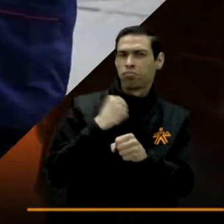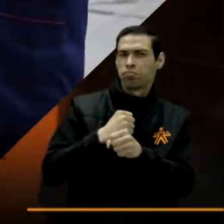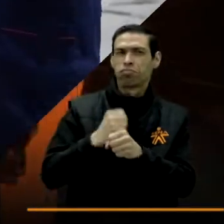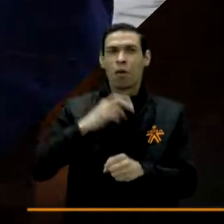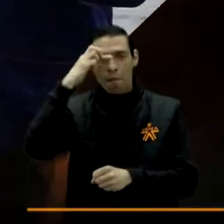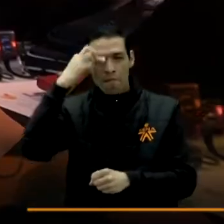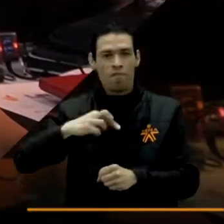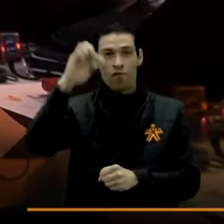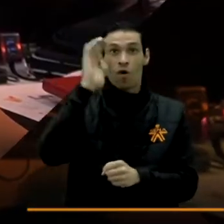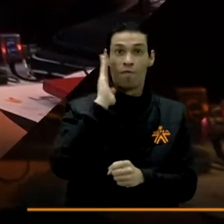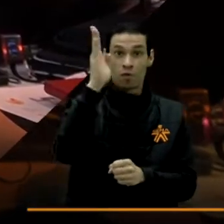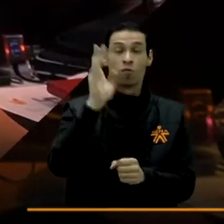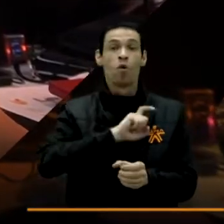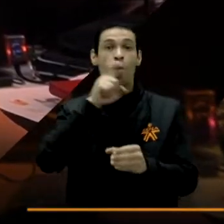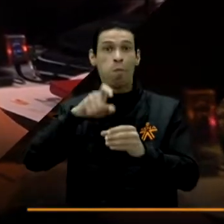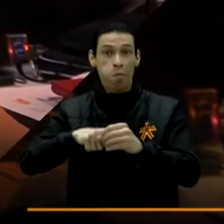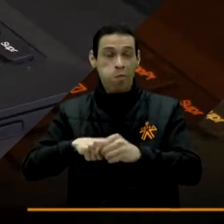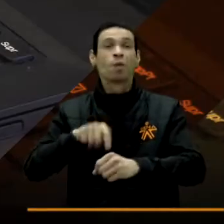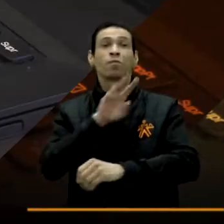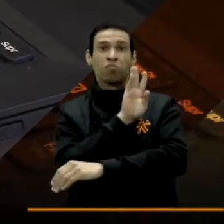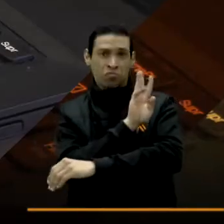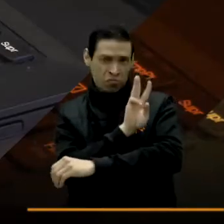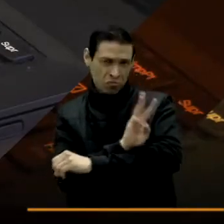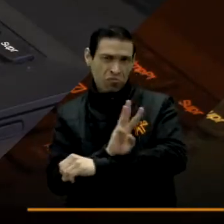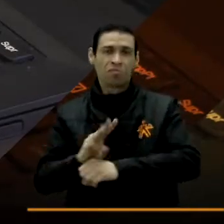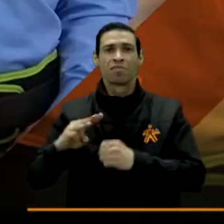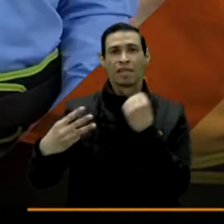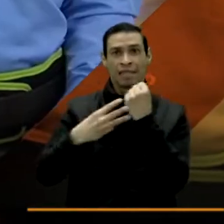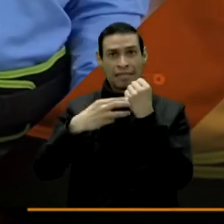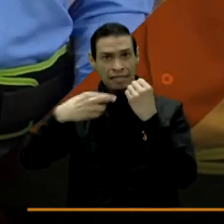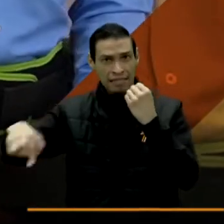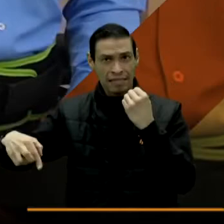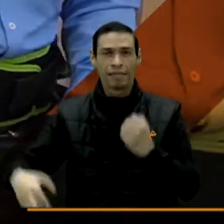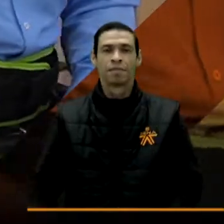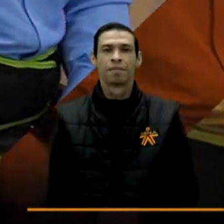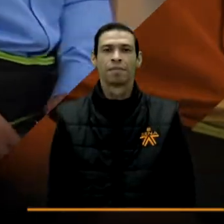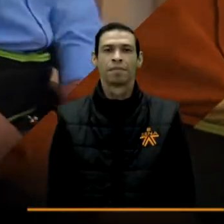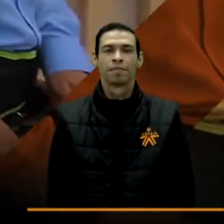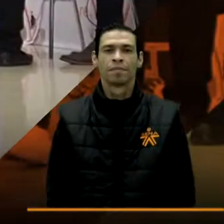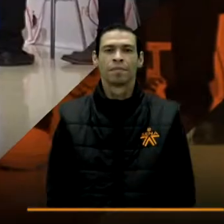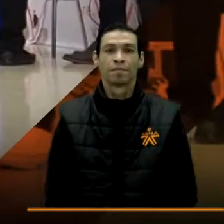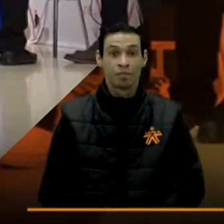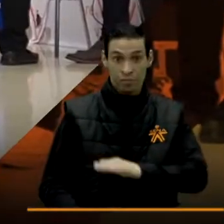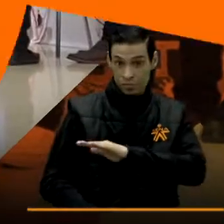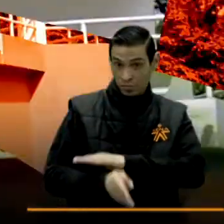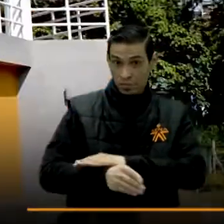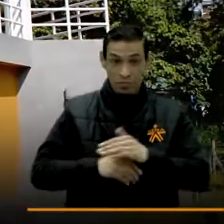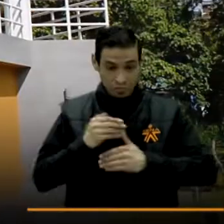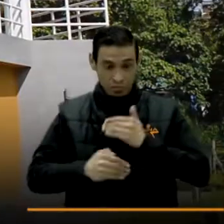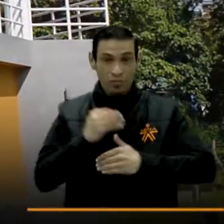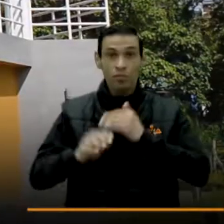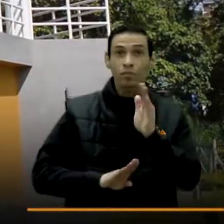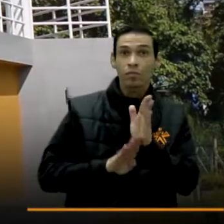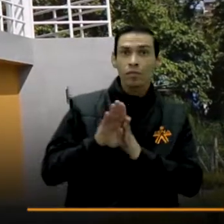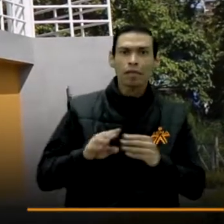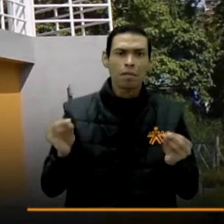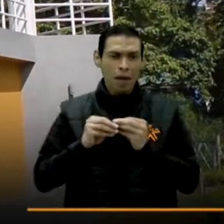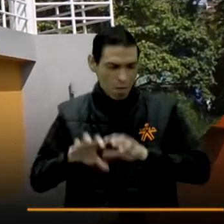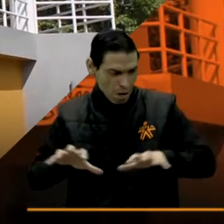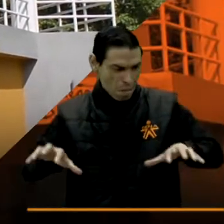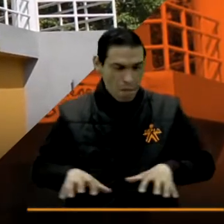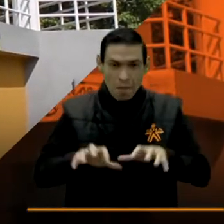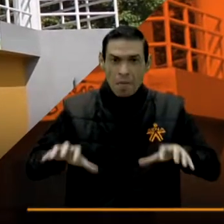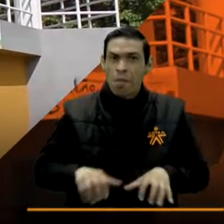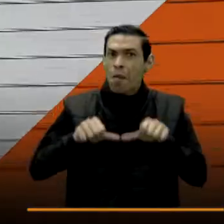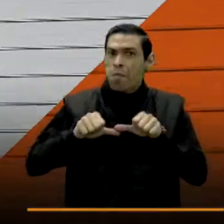prometedor en cualquier profesión. Inscríbete en www.senasofiaplus.edu.co Avanzamos en el desarrollo y